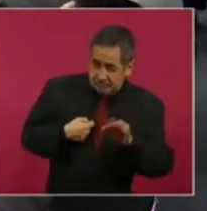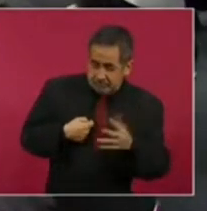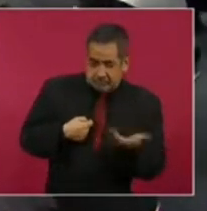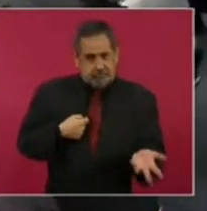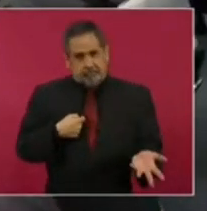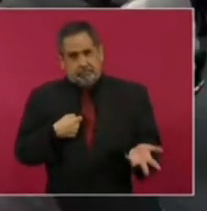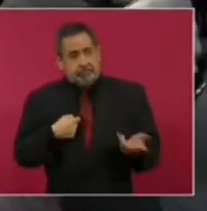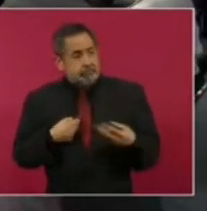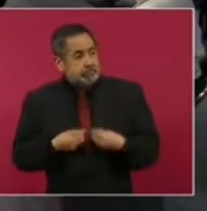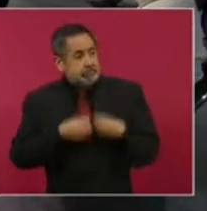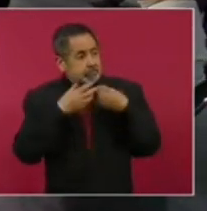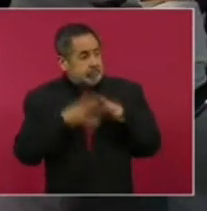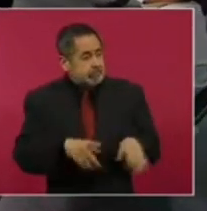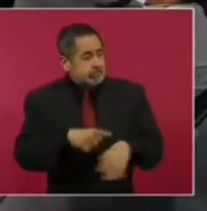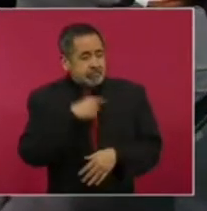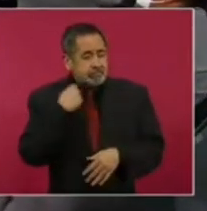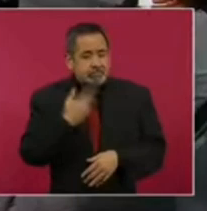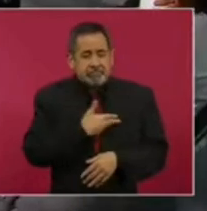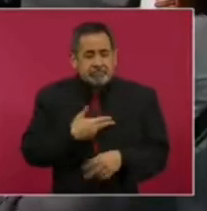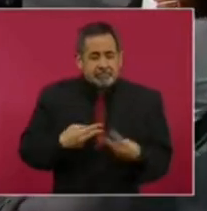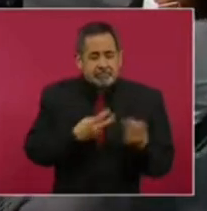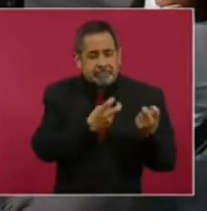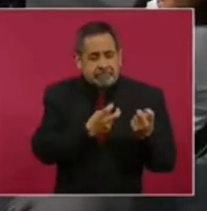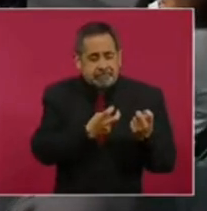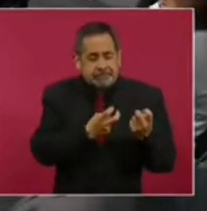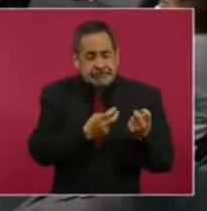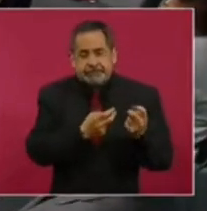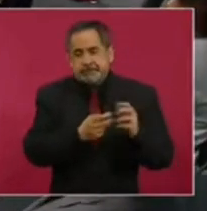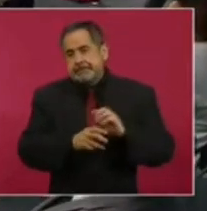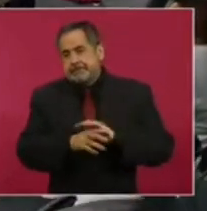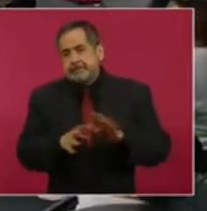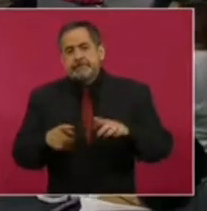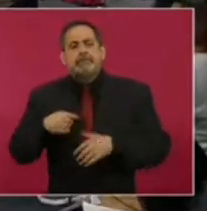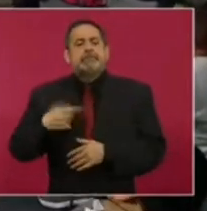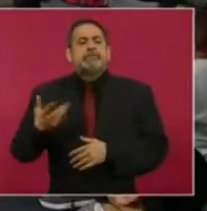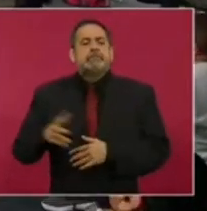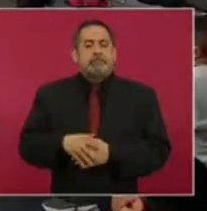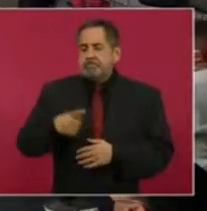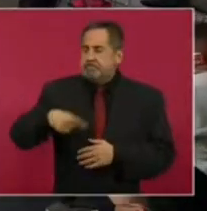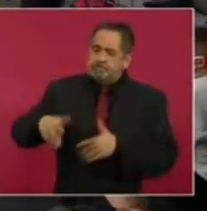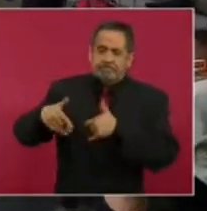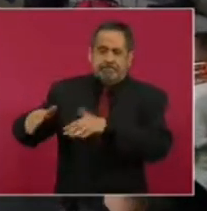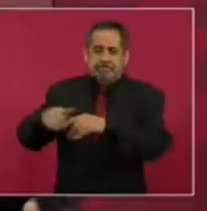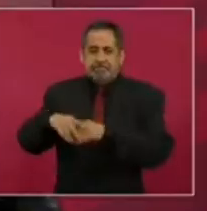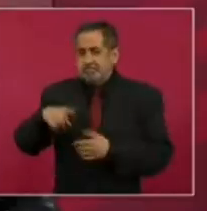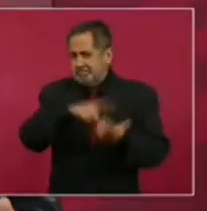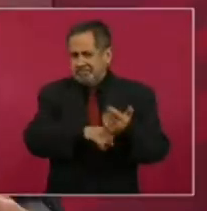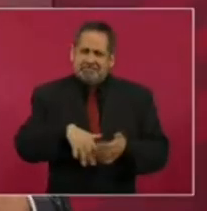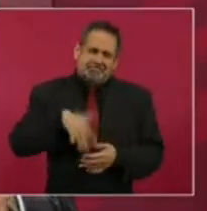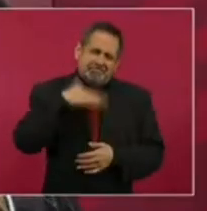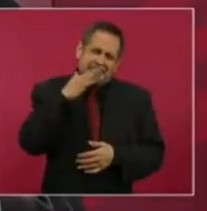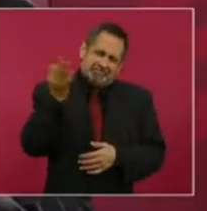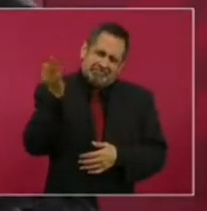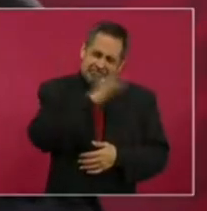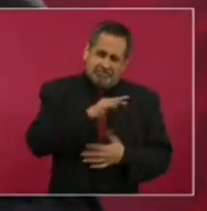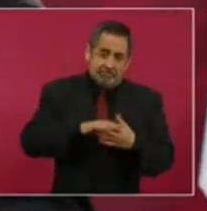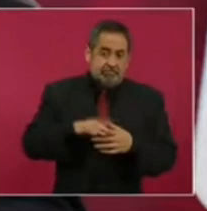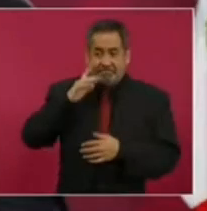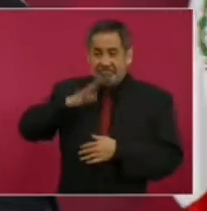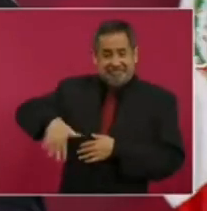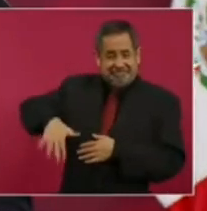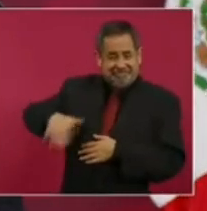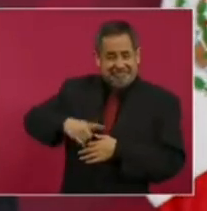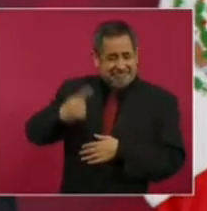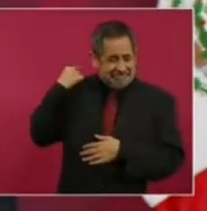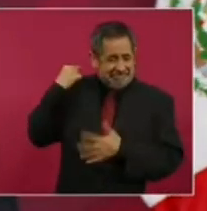y lo que causaron con ese fraude, todo esto que estamos viendo